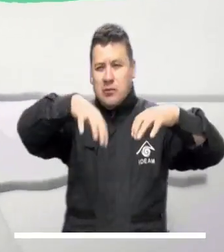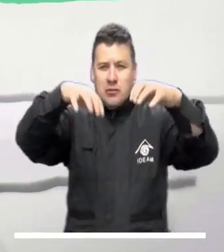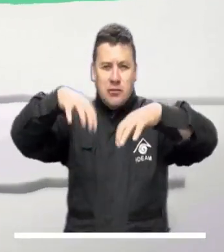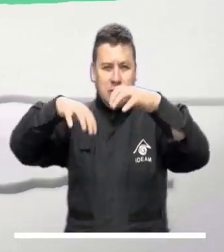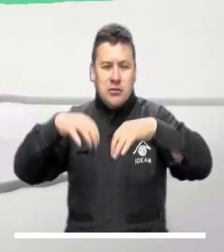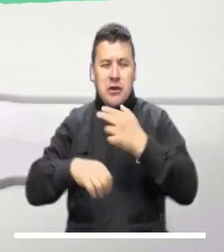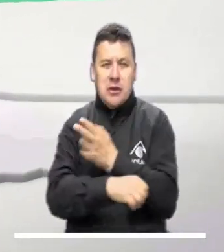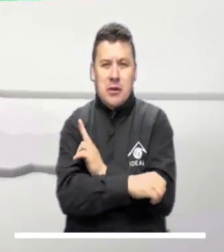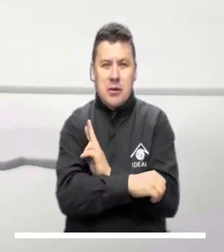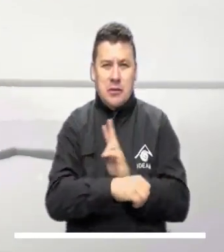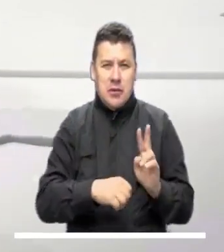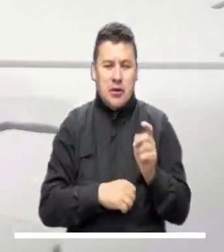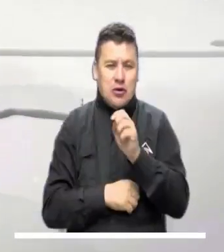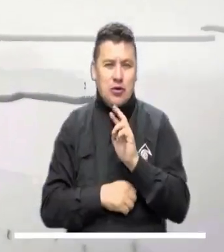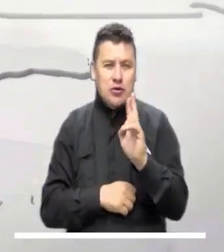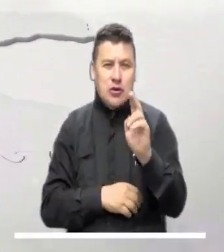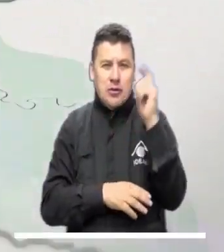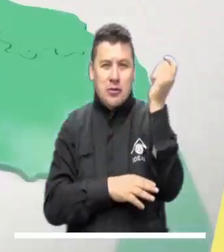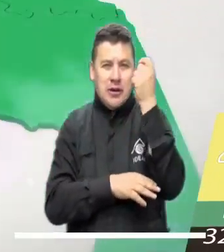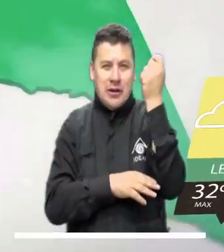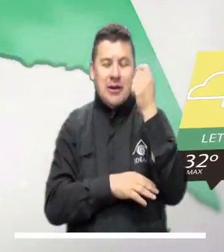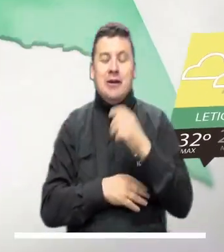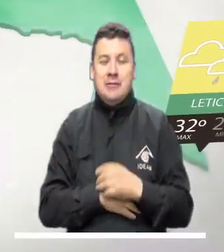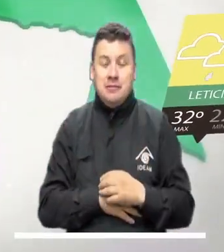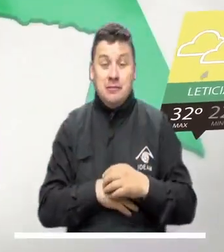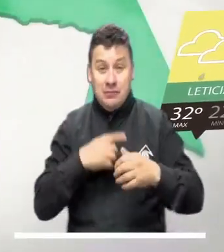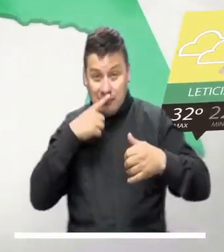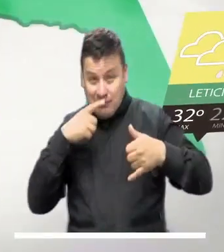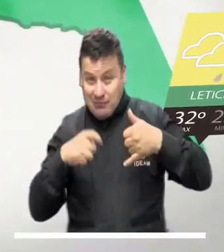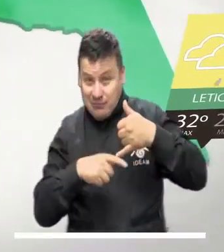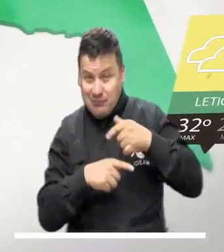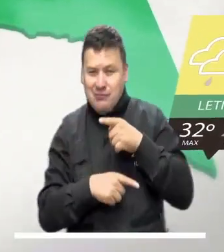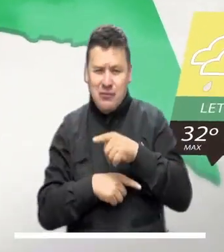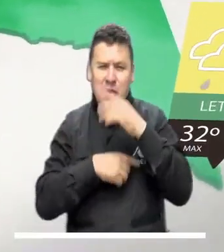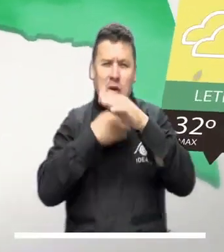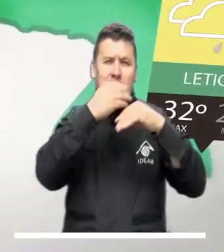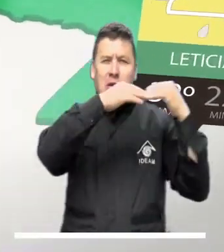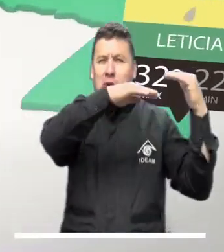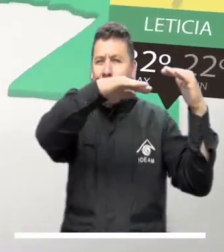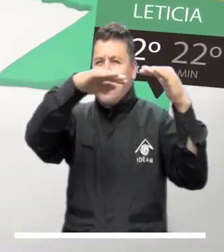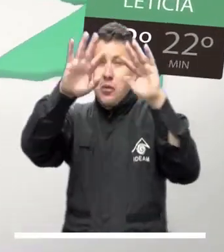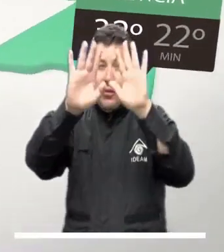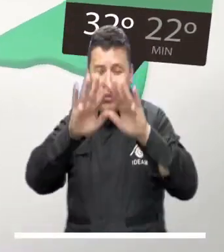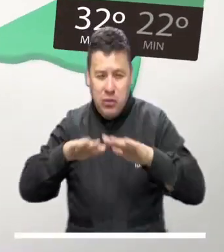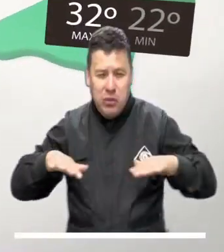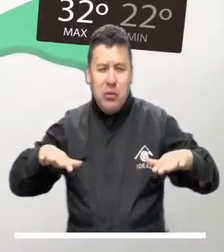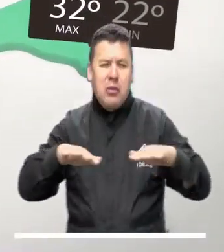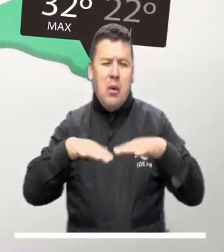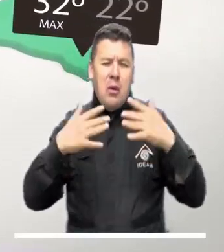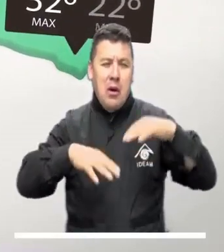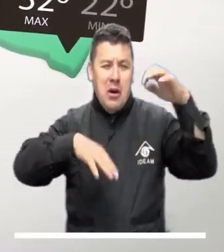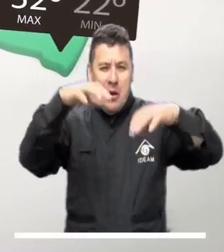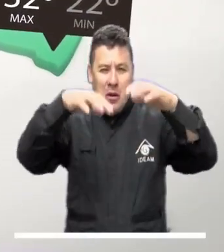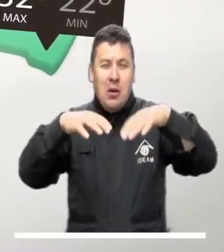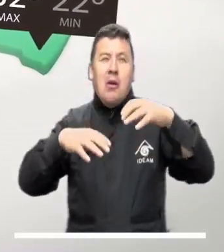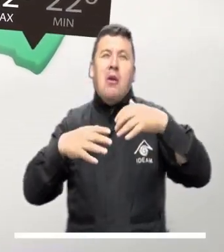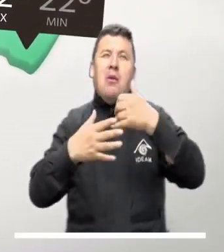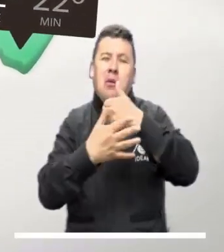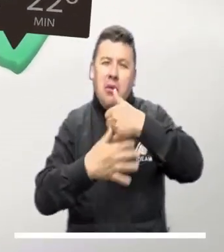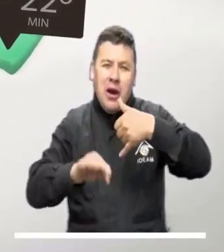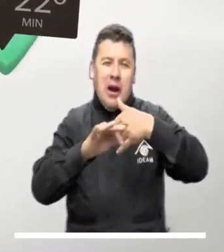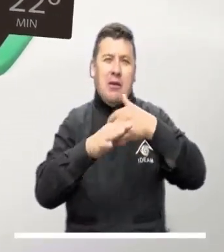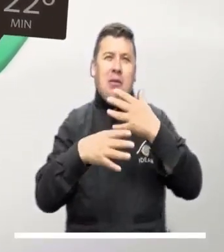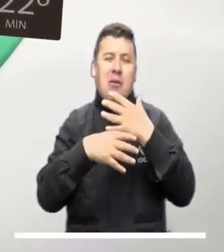lluvias ligeras en zonas de Bichada y suroriente de Meta. En la Amazonía abundarán las nubes y los cielos estarán cubiertos con lluvias en